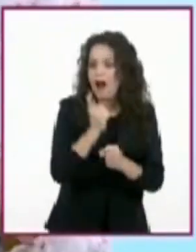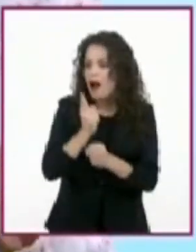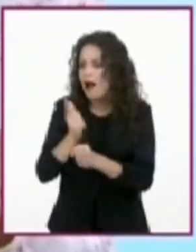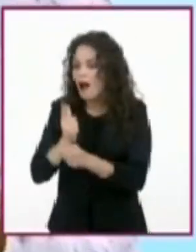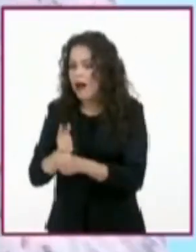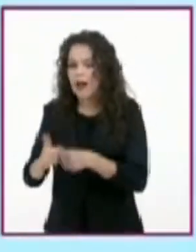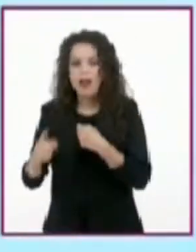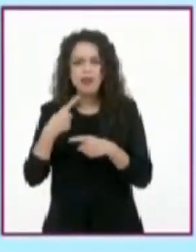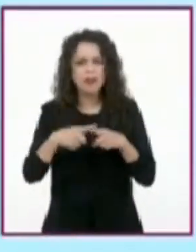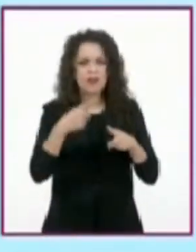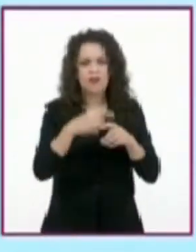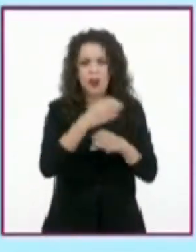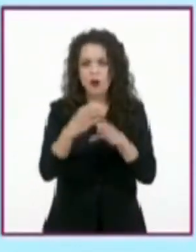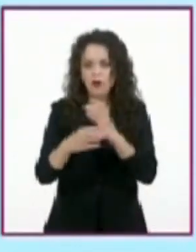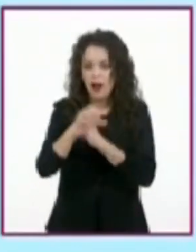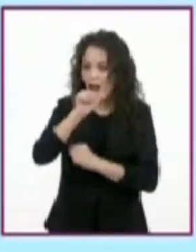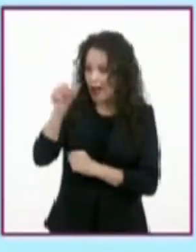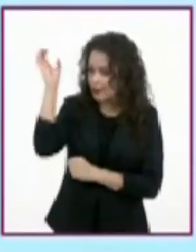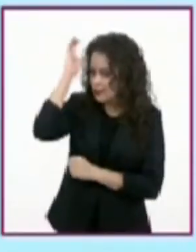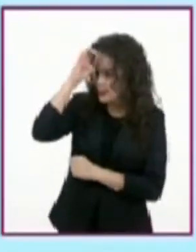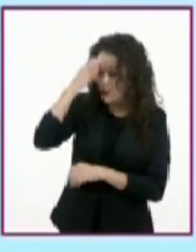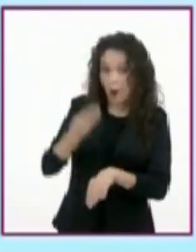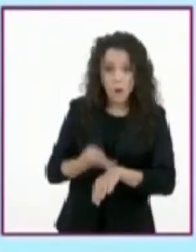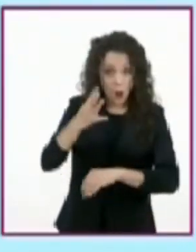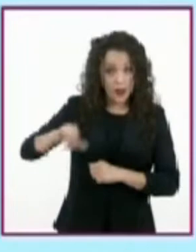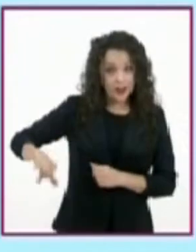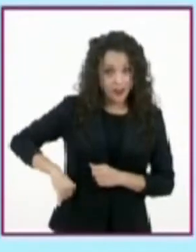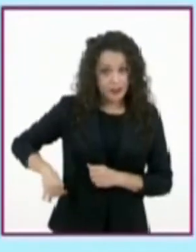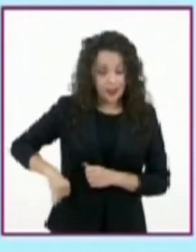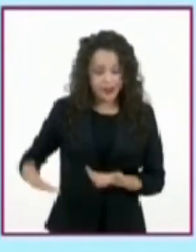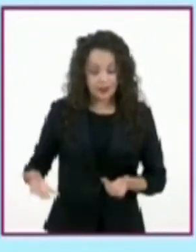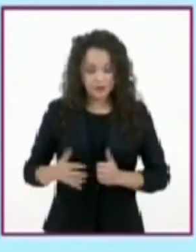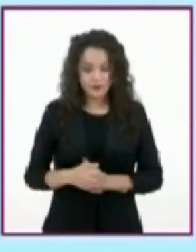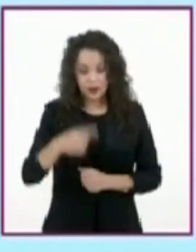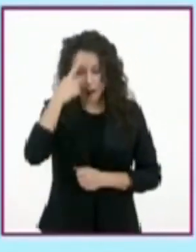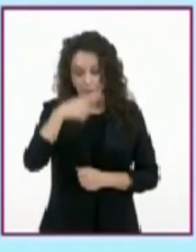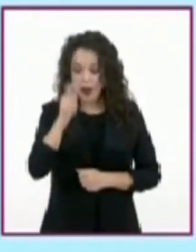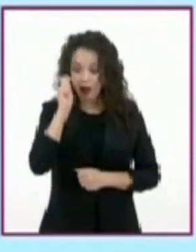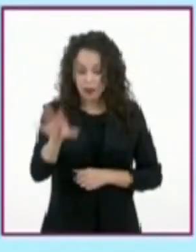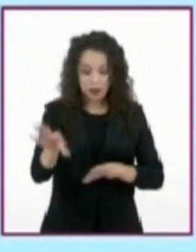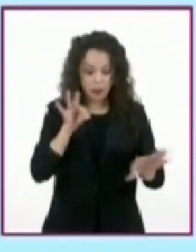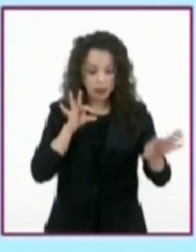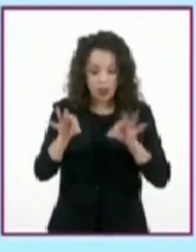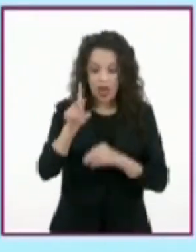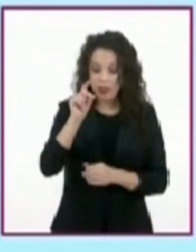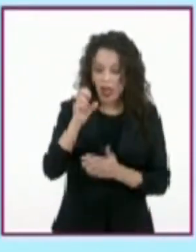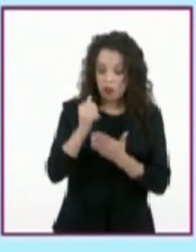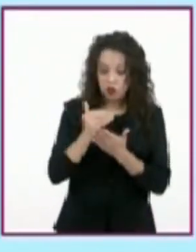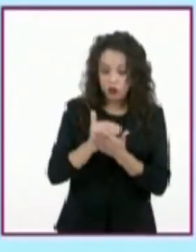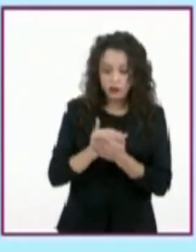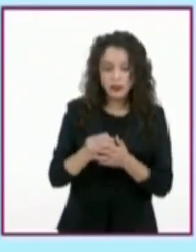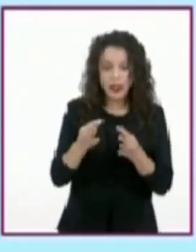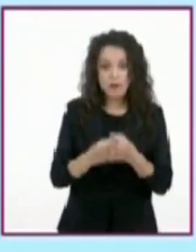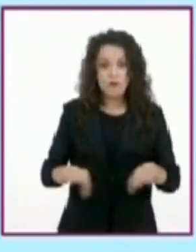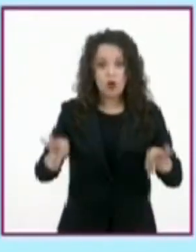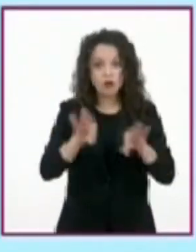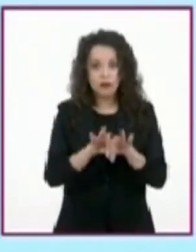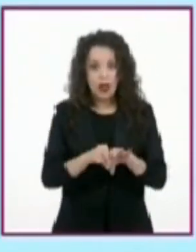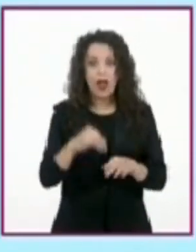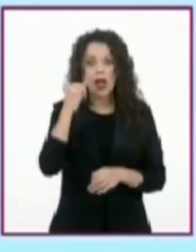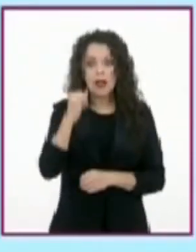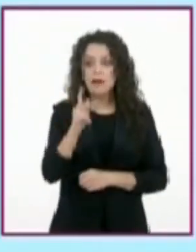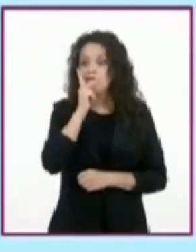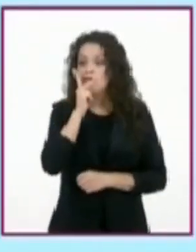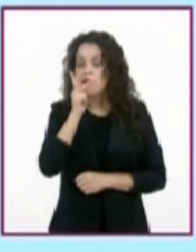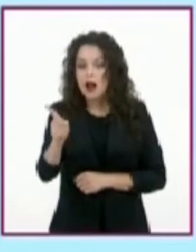interesantes. Elegir la técnica de lectura para identificar los datos principales, así como subrayar las palabras